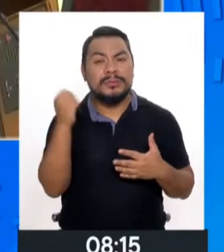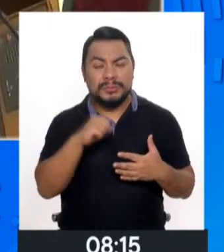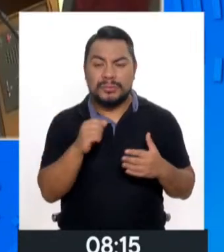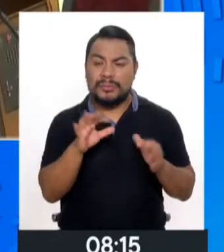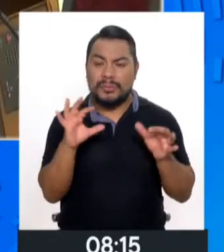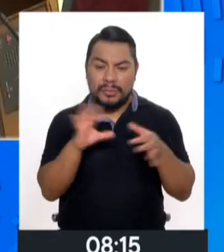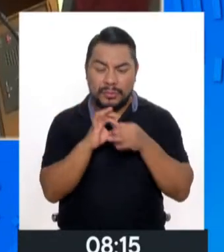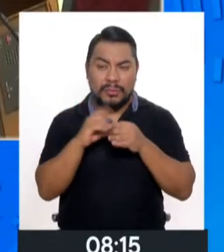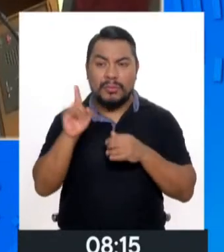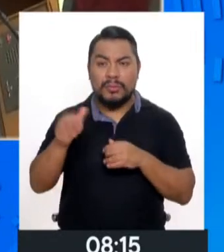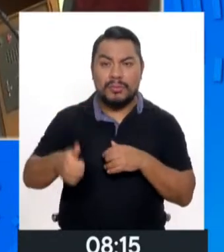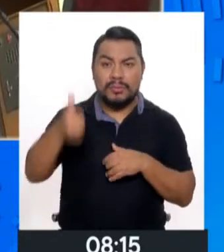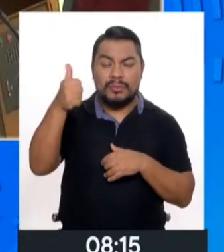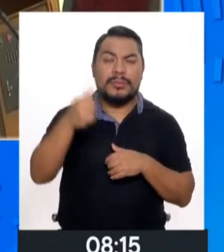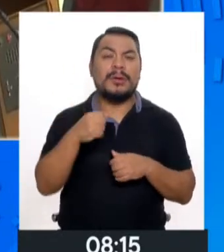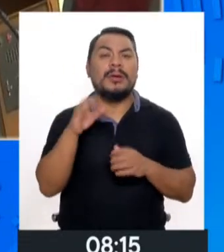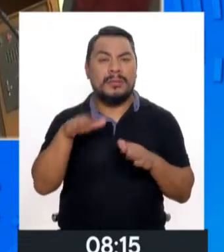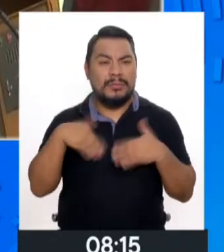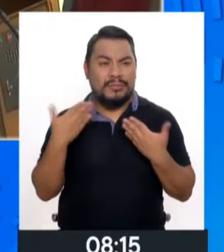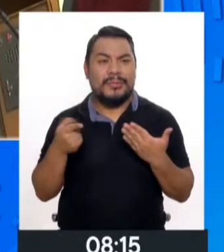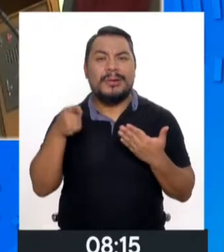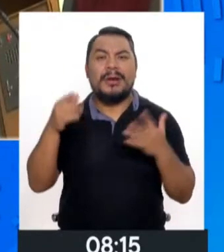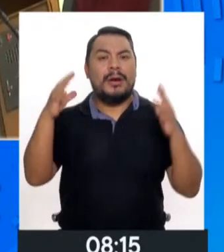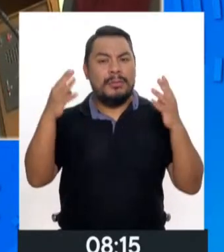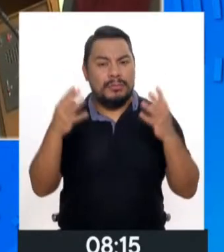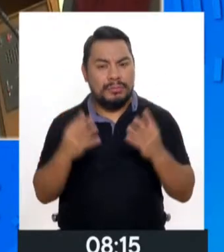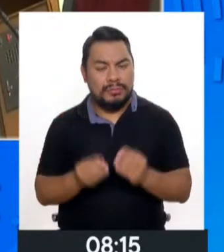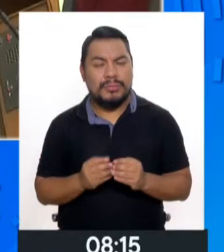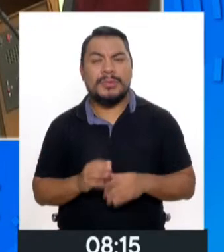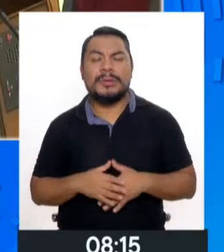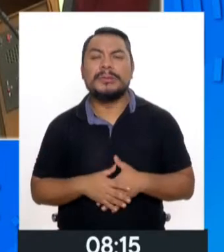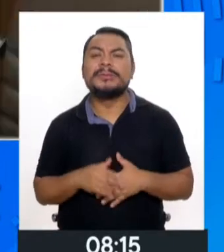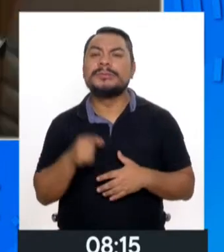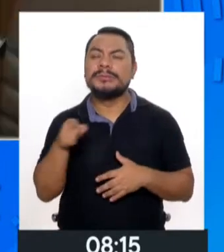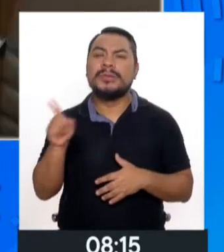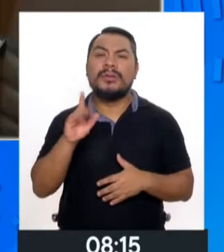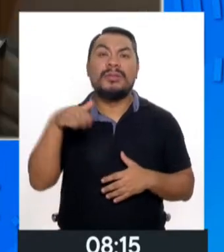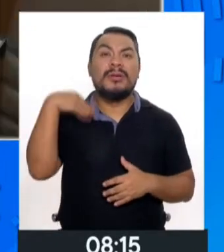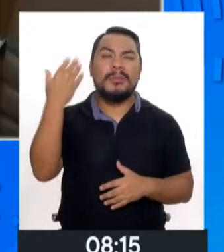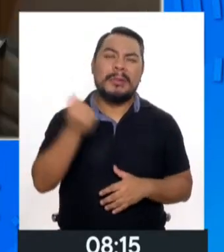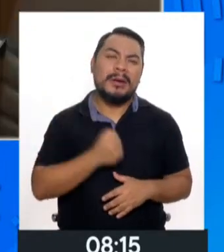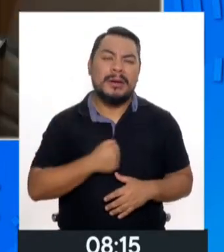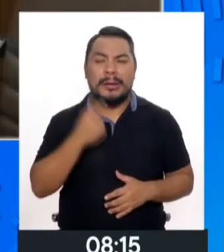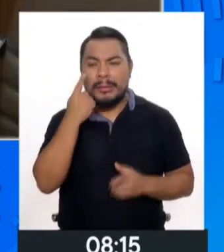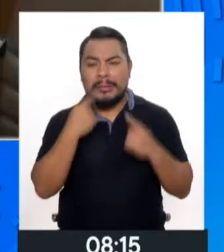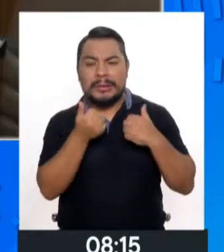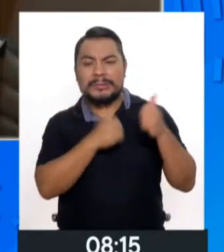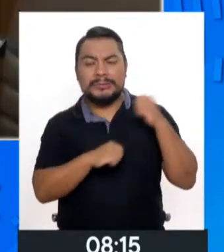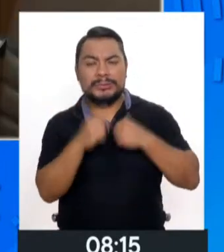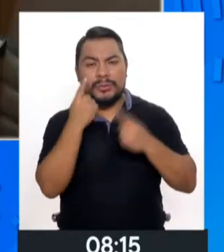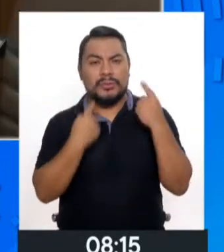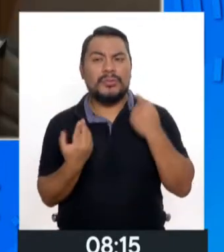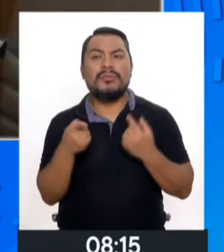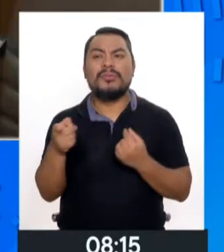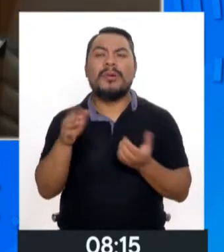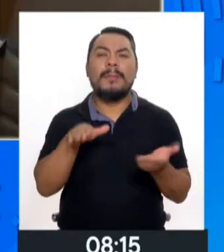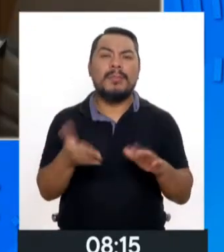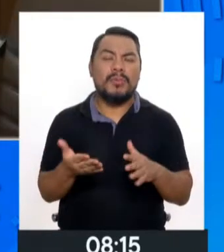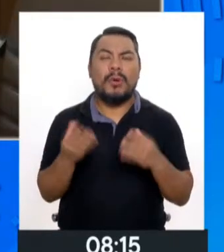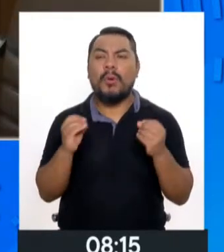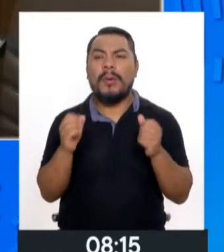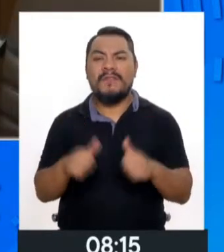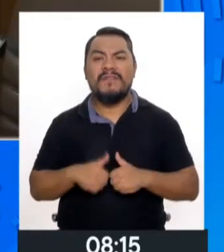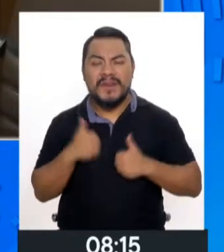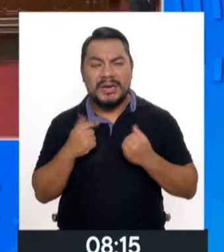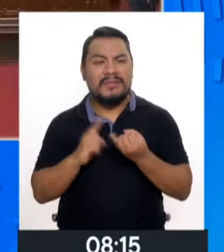conjunto, con sus autoridades, podemos revertir esa situación y no estar lamentando, ni sufriendo, ni llorando realmente por la pérdida de